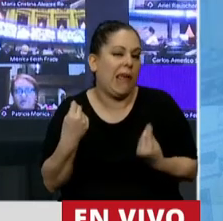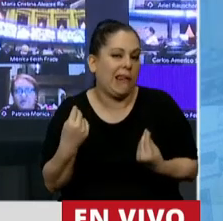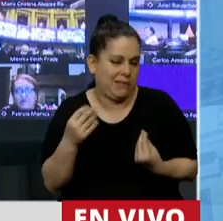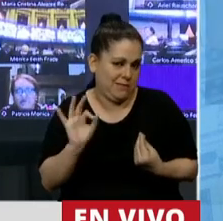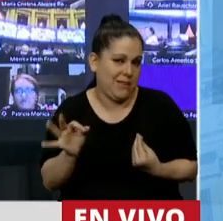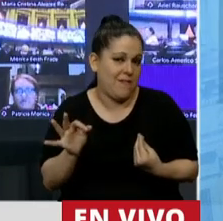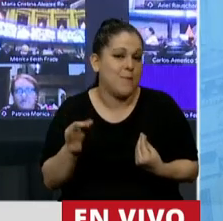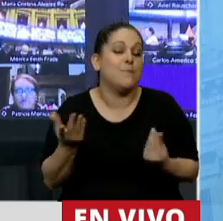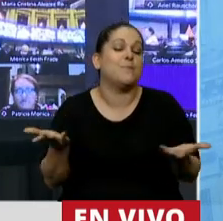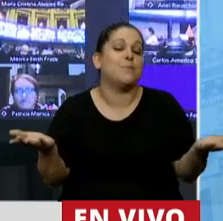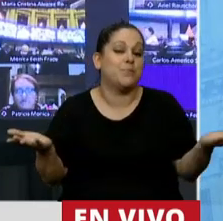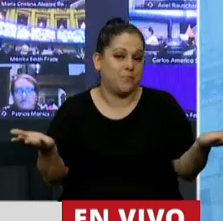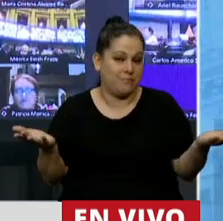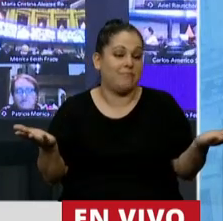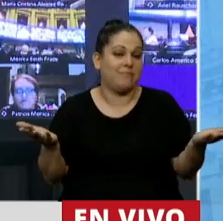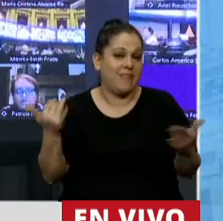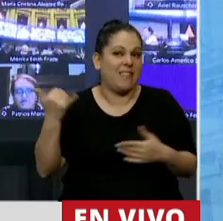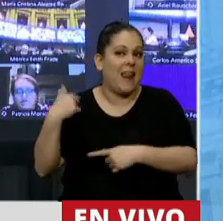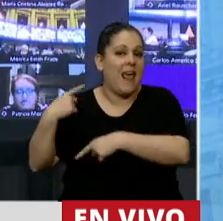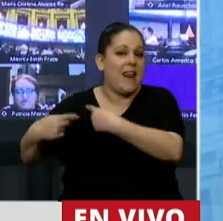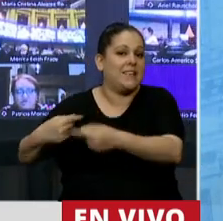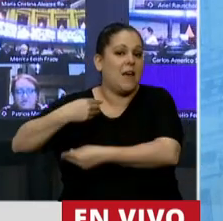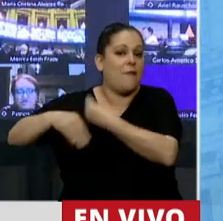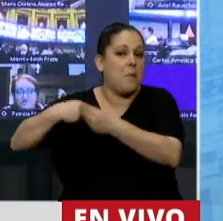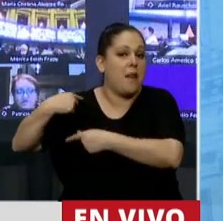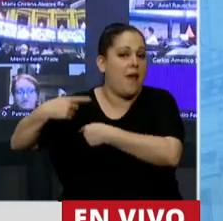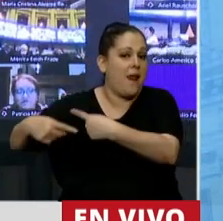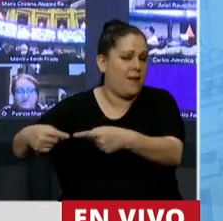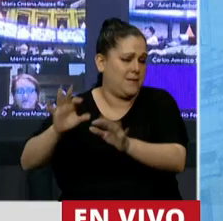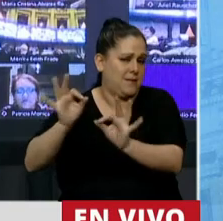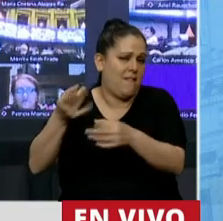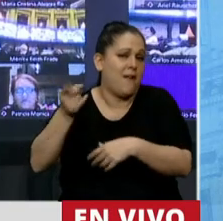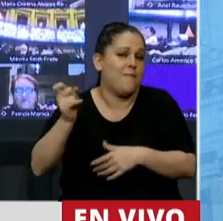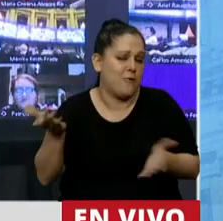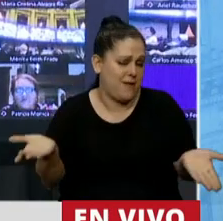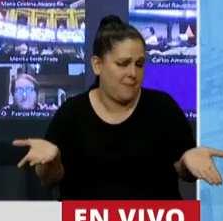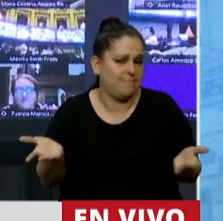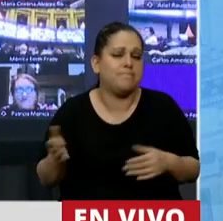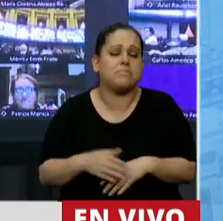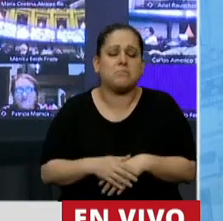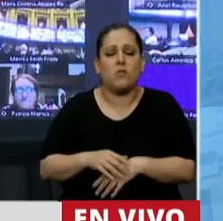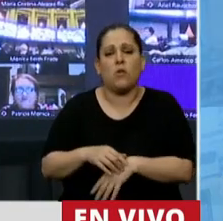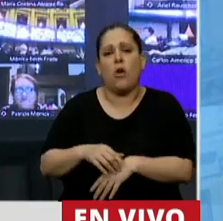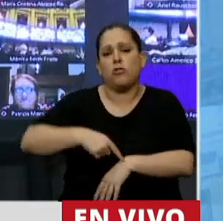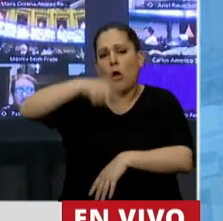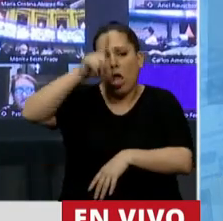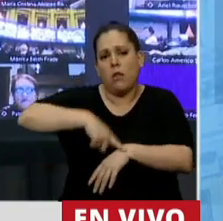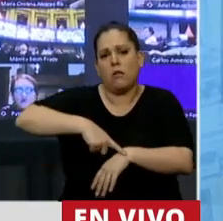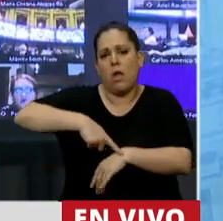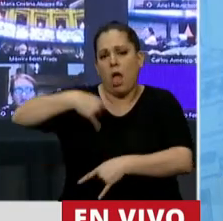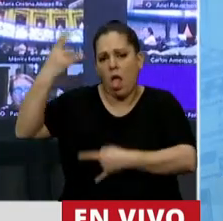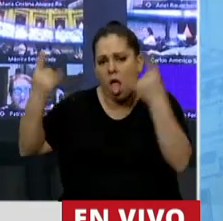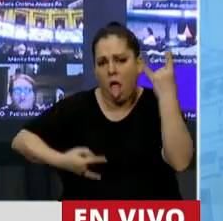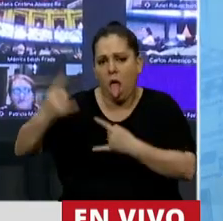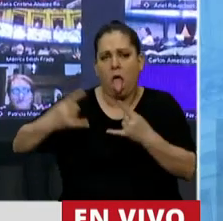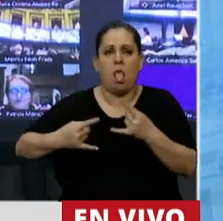es tener esa herencia. Durante todo el día fueron falacias y mentiras, no fueron